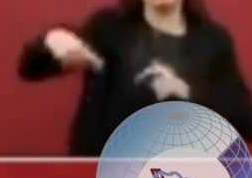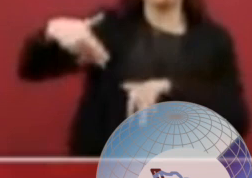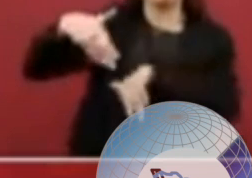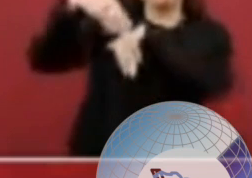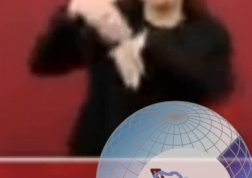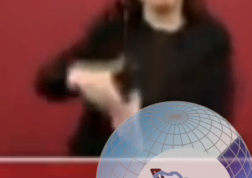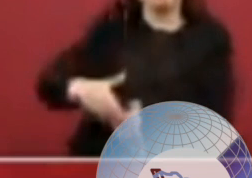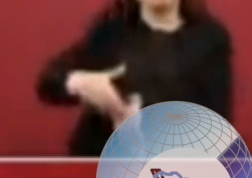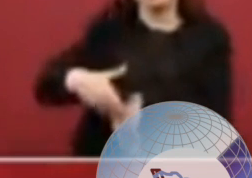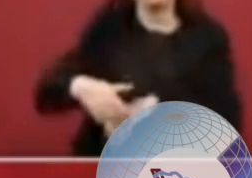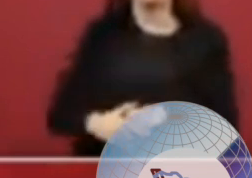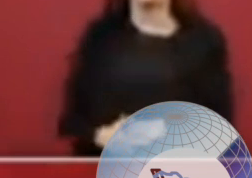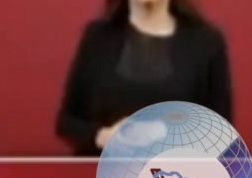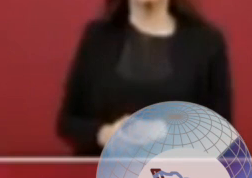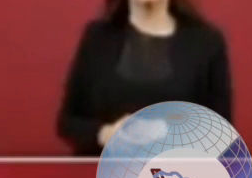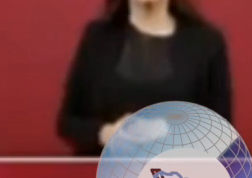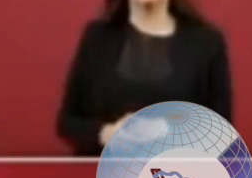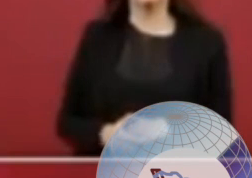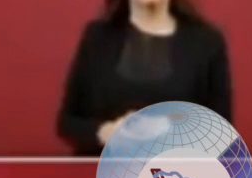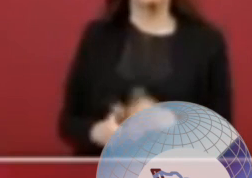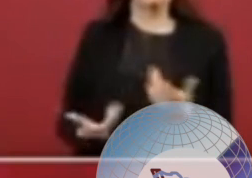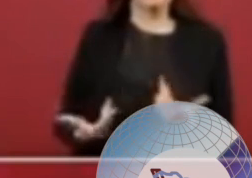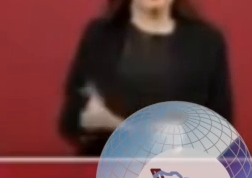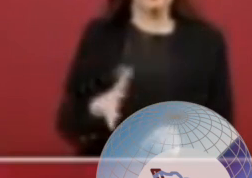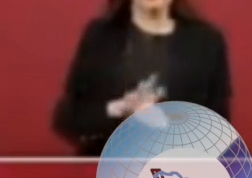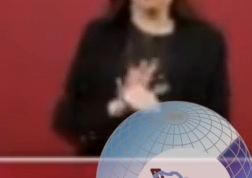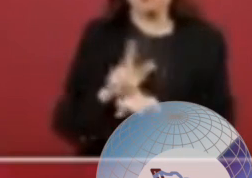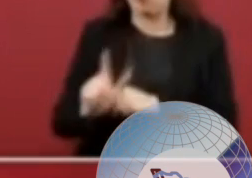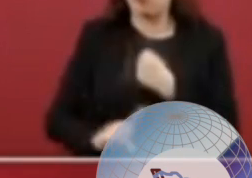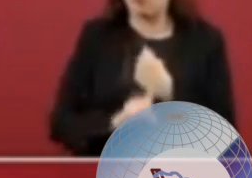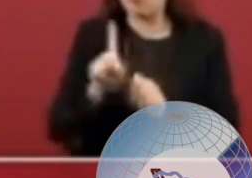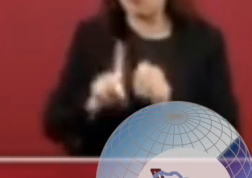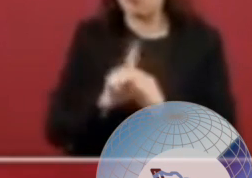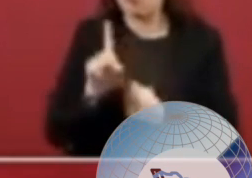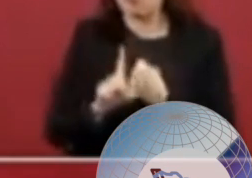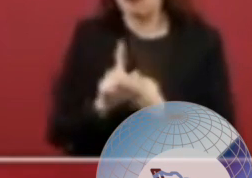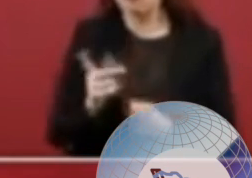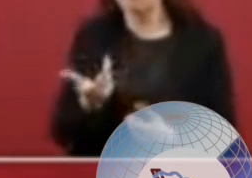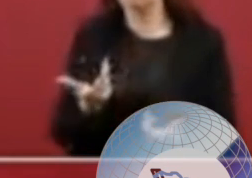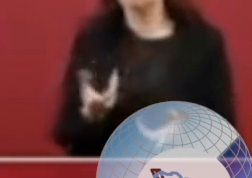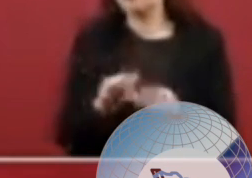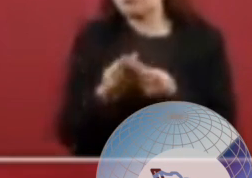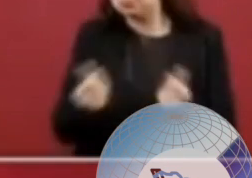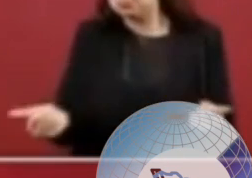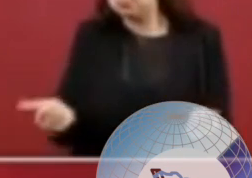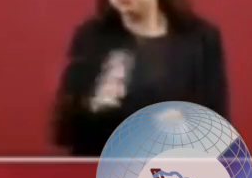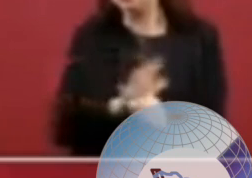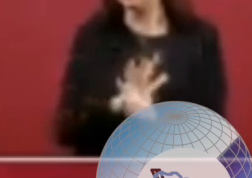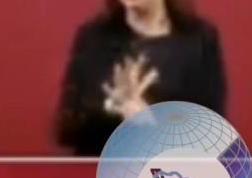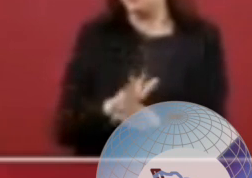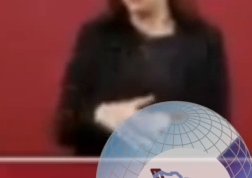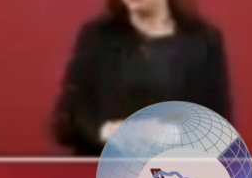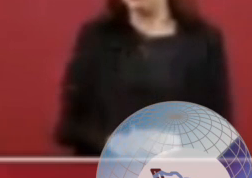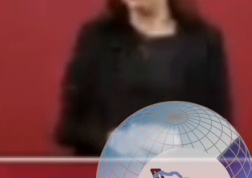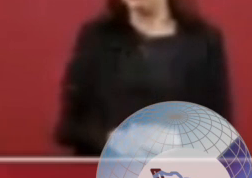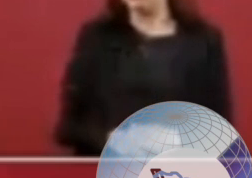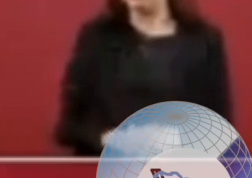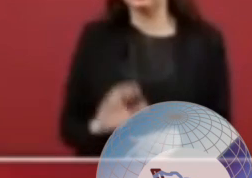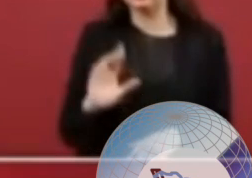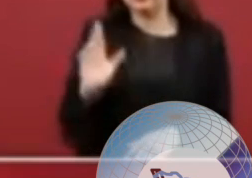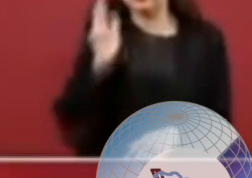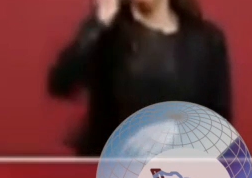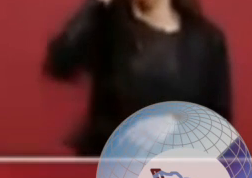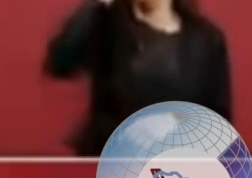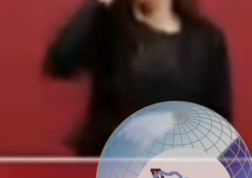¿Cuál es el conflicto que queremos resolver de manera democrática? Recordemos,